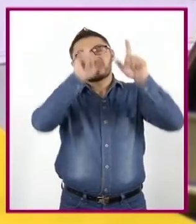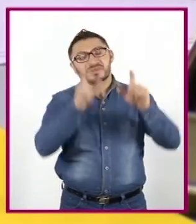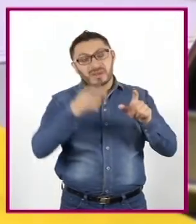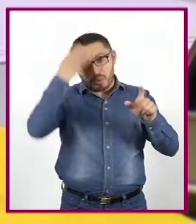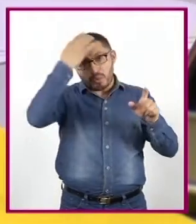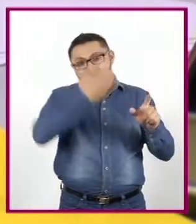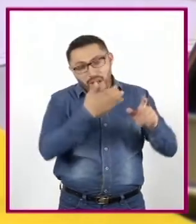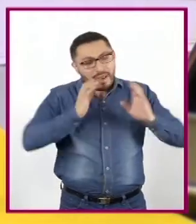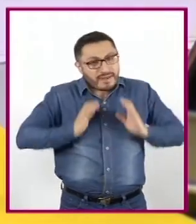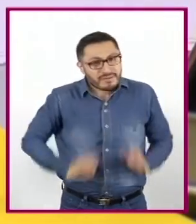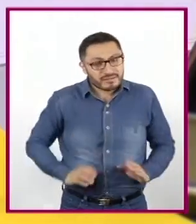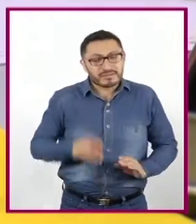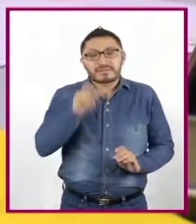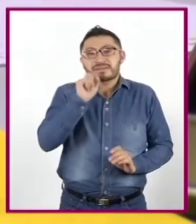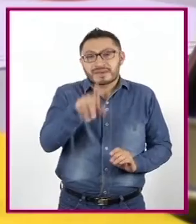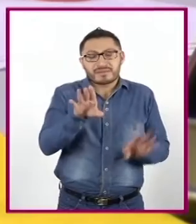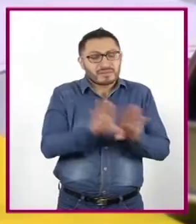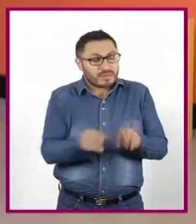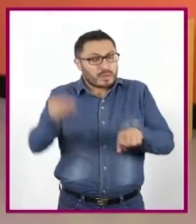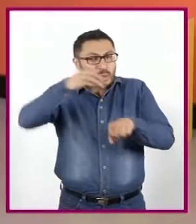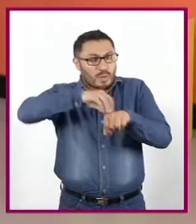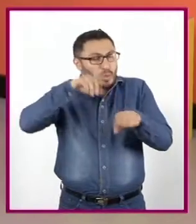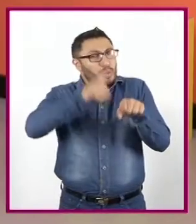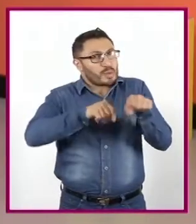cuerpo, sino darle color?